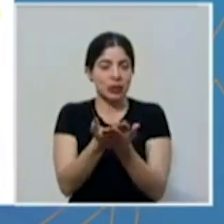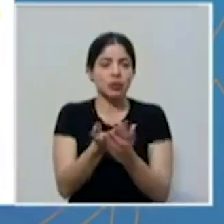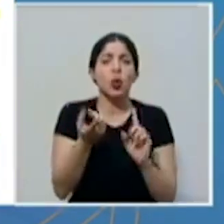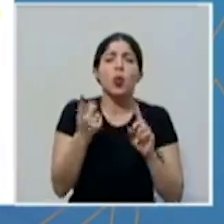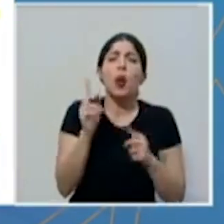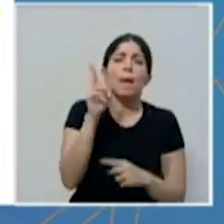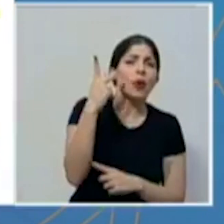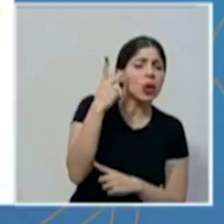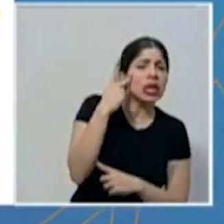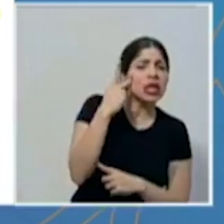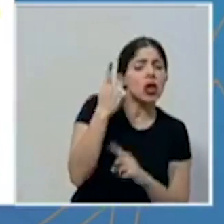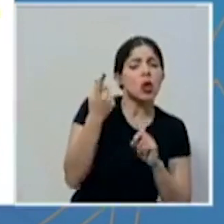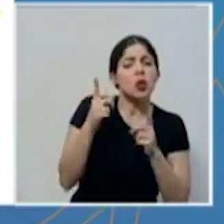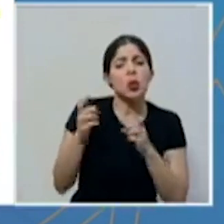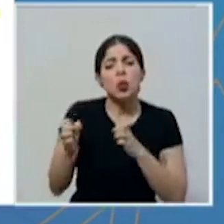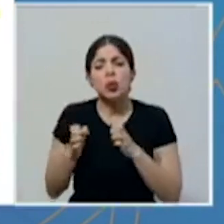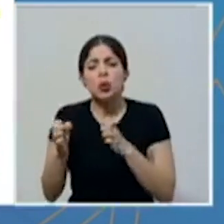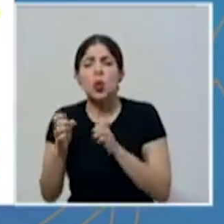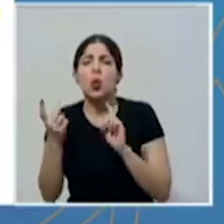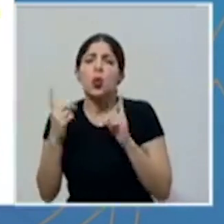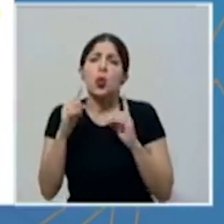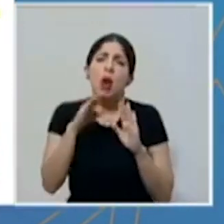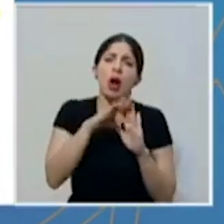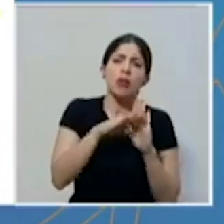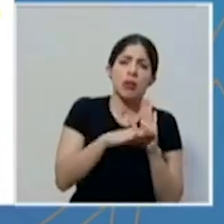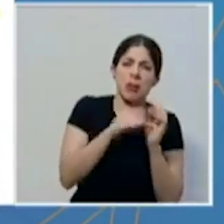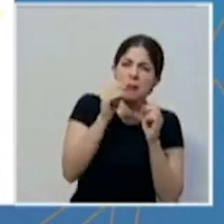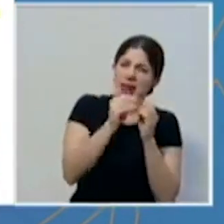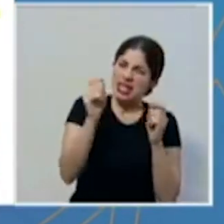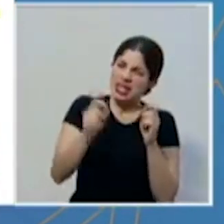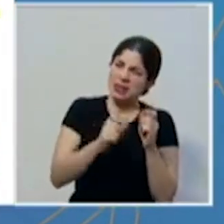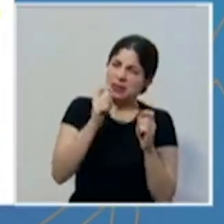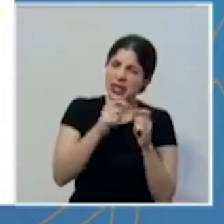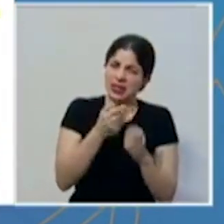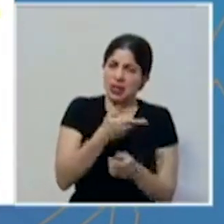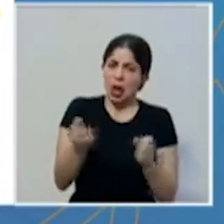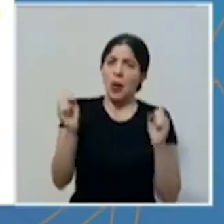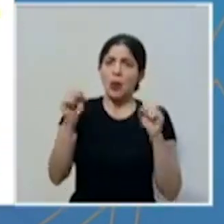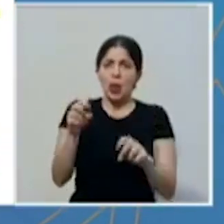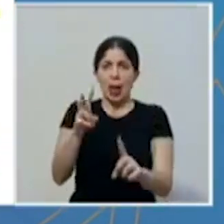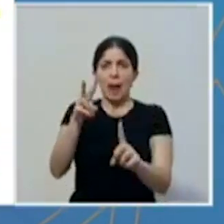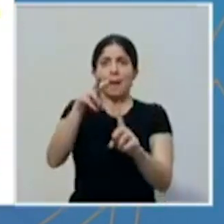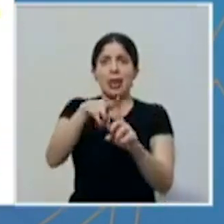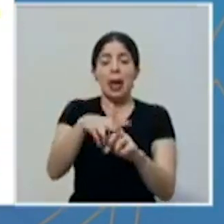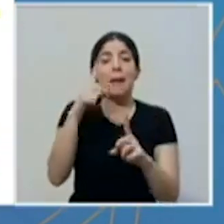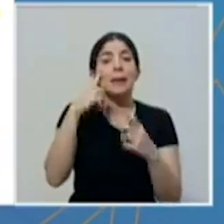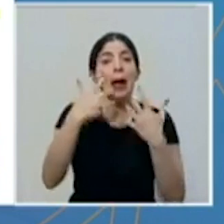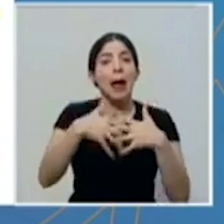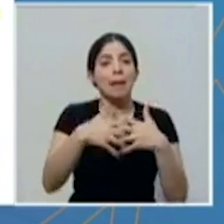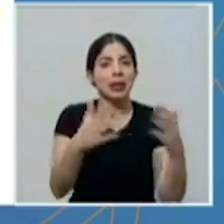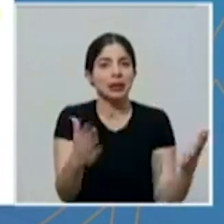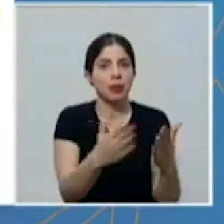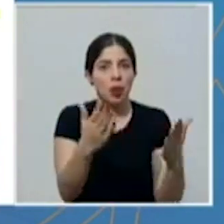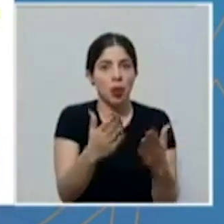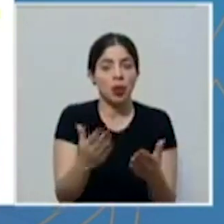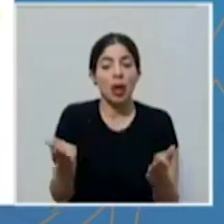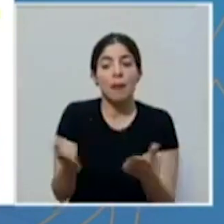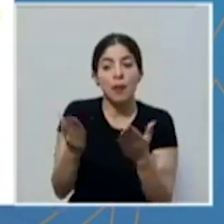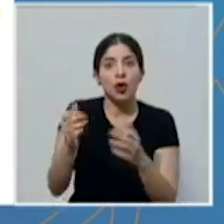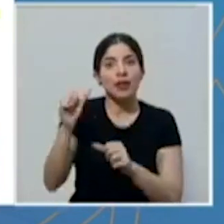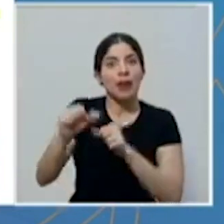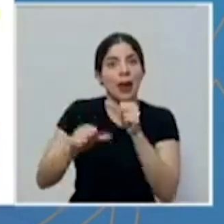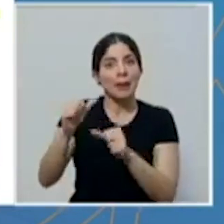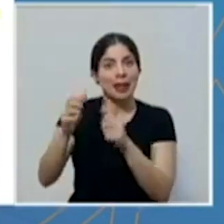políticas, estrategias y medidas concretas se pueden implementar para estimular la actividad empresarial, facilitar el emprendimiento